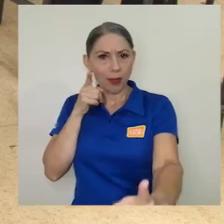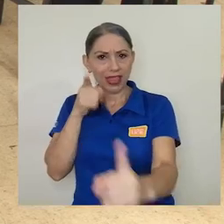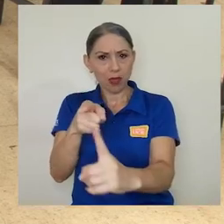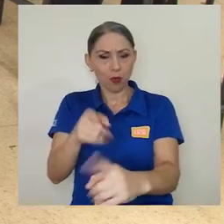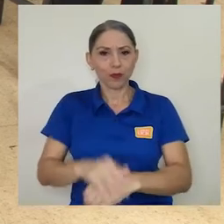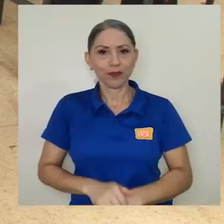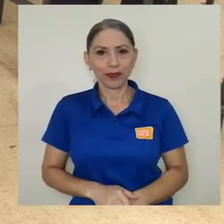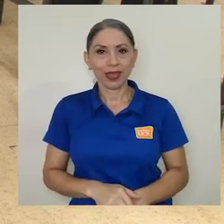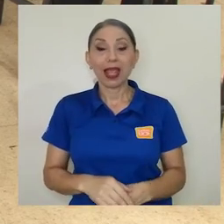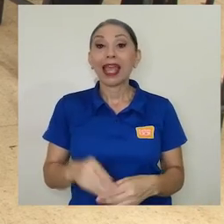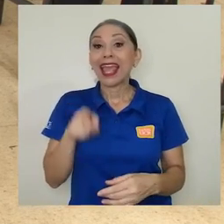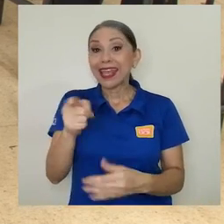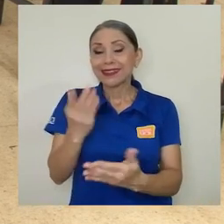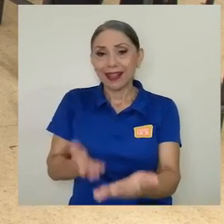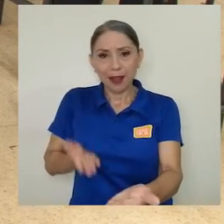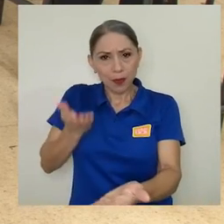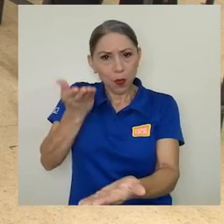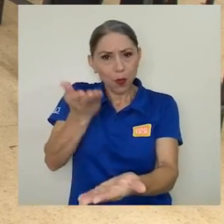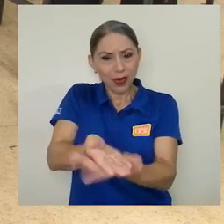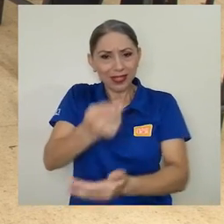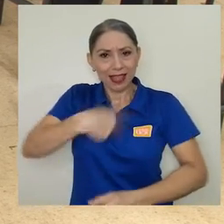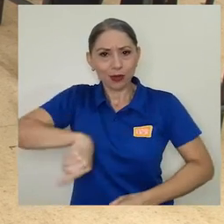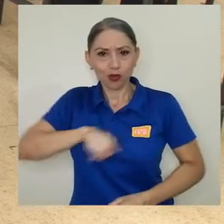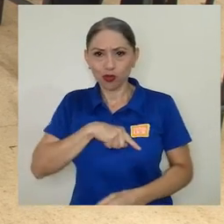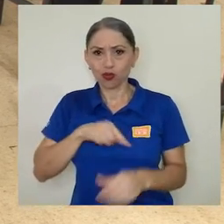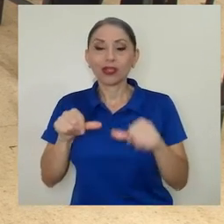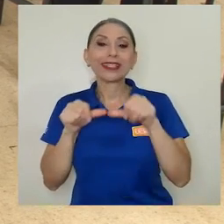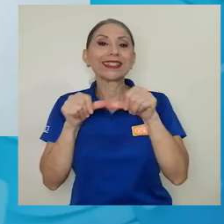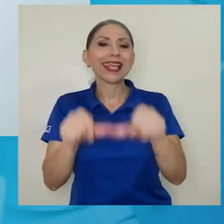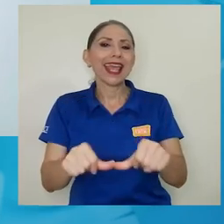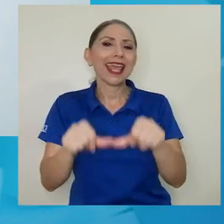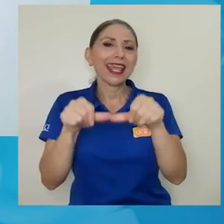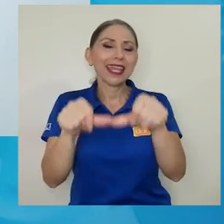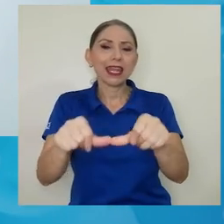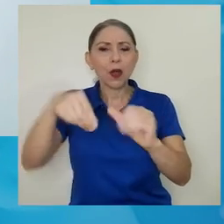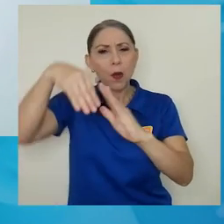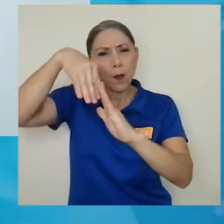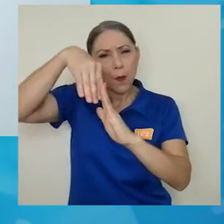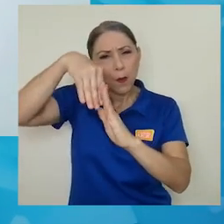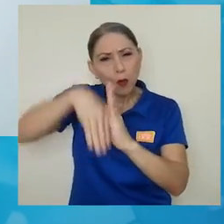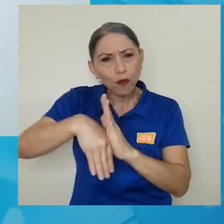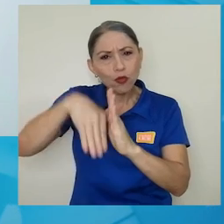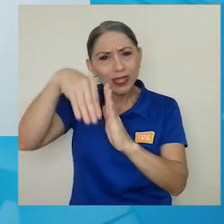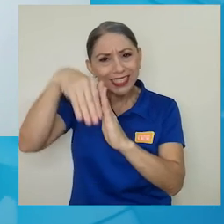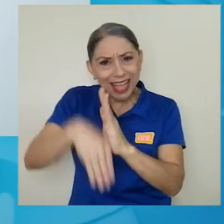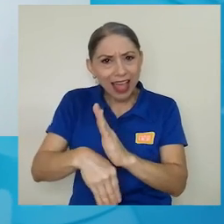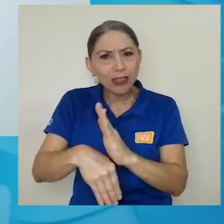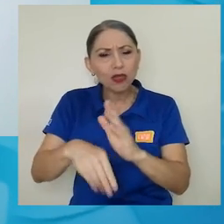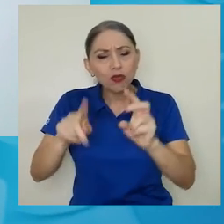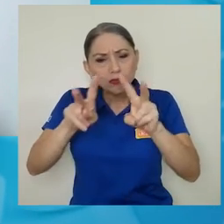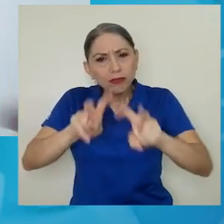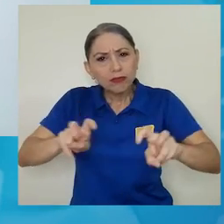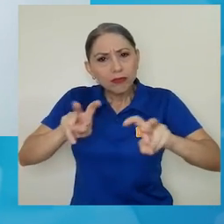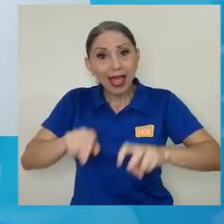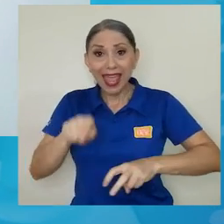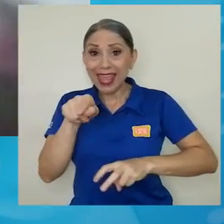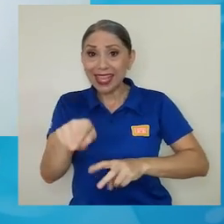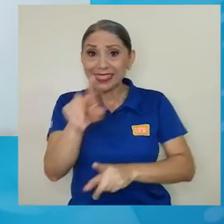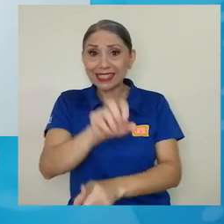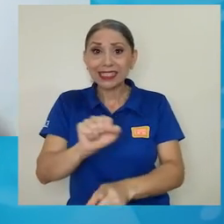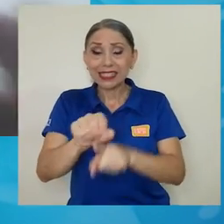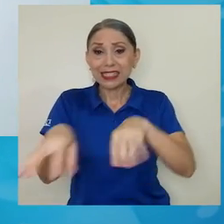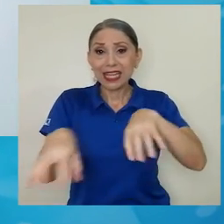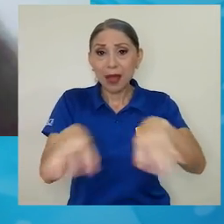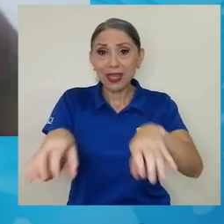diría que esa sería la propuesta fundamental de nosotros, seguir profundizando en esas dinámicas en las que